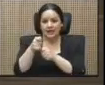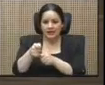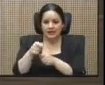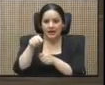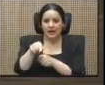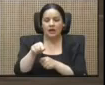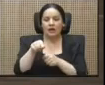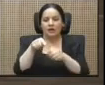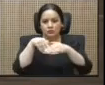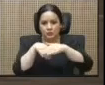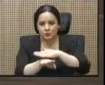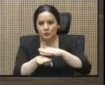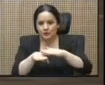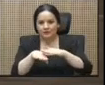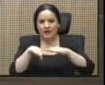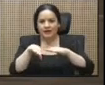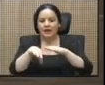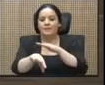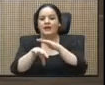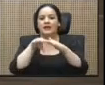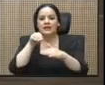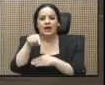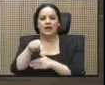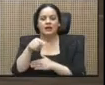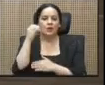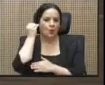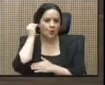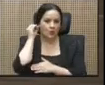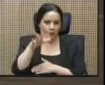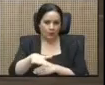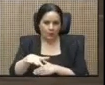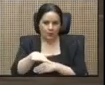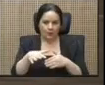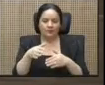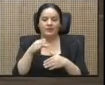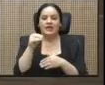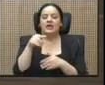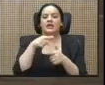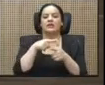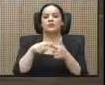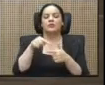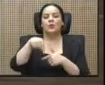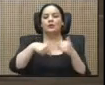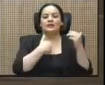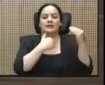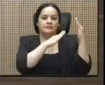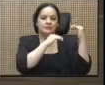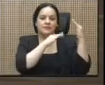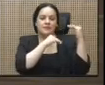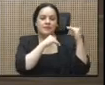de que de una vez por todas el proyecto presentado el día de ayer con